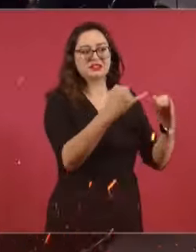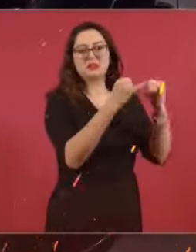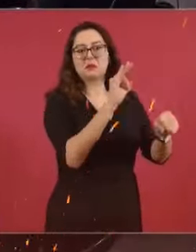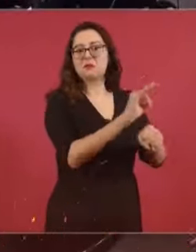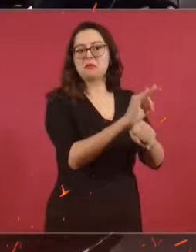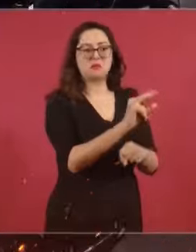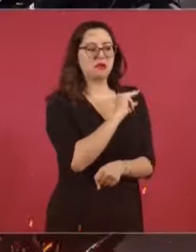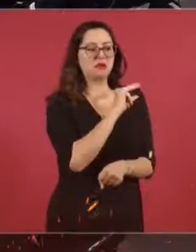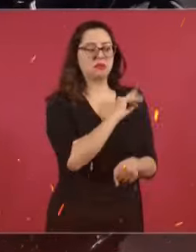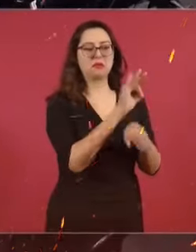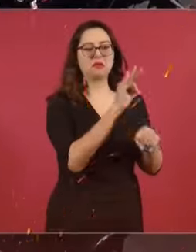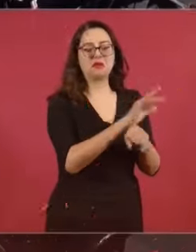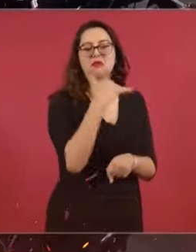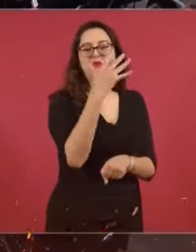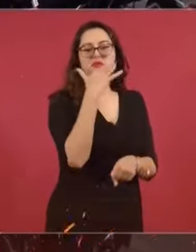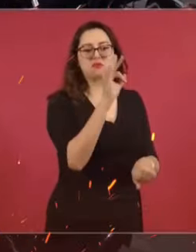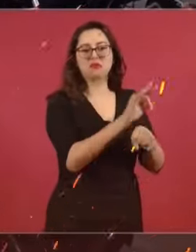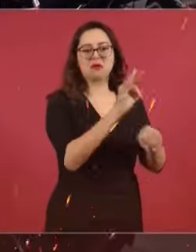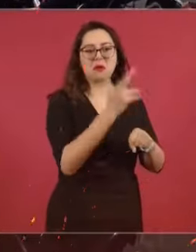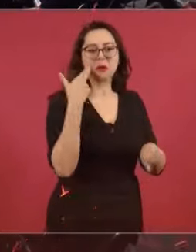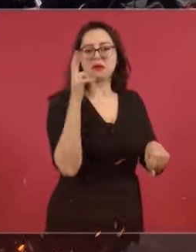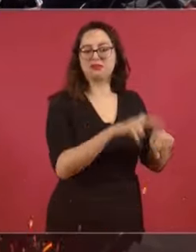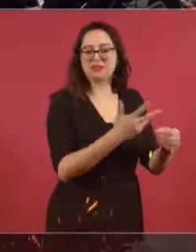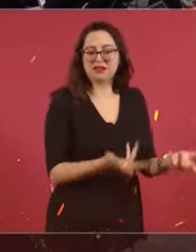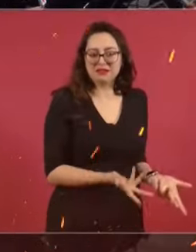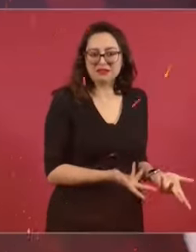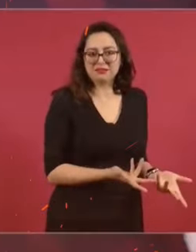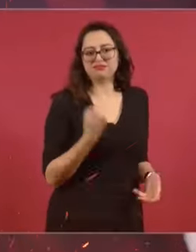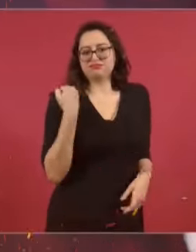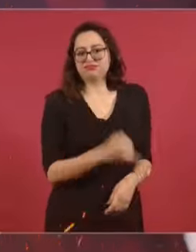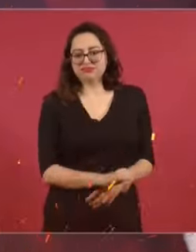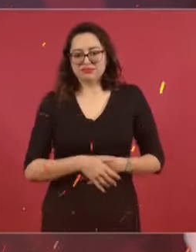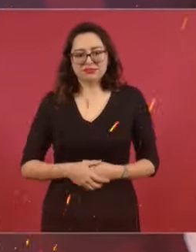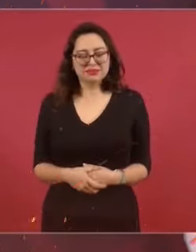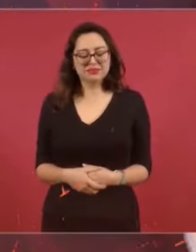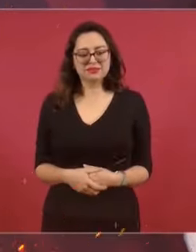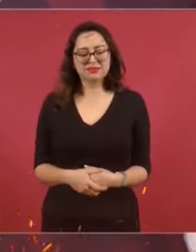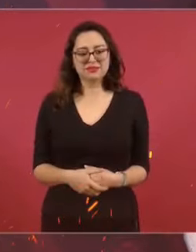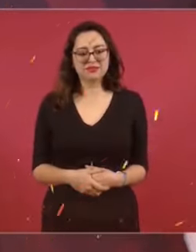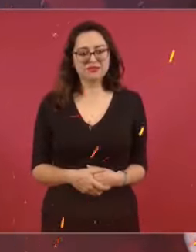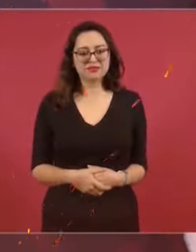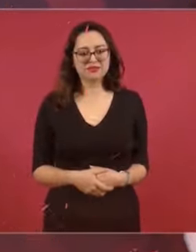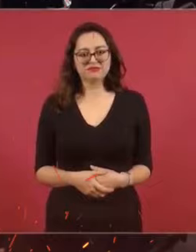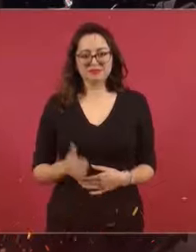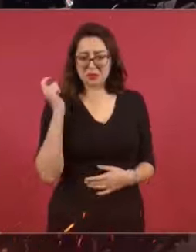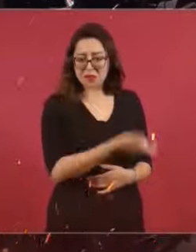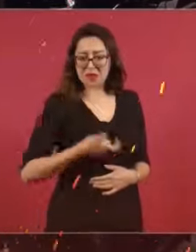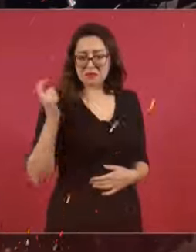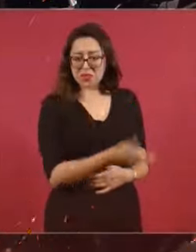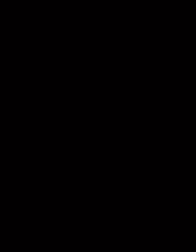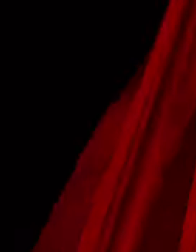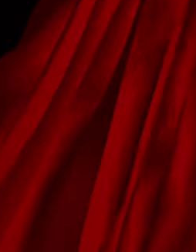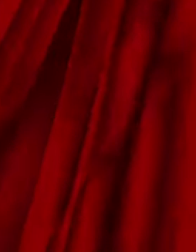la corrupción, el saqueo. Porque es el colmo. Que se les pague por eso.